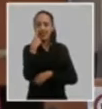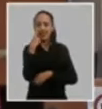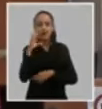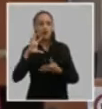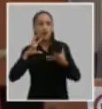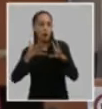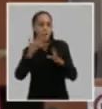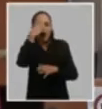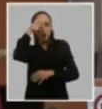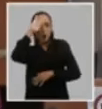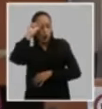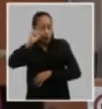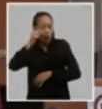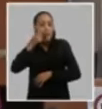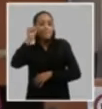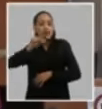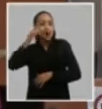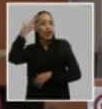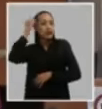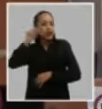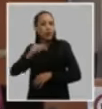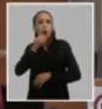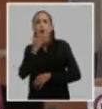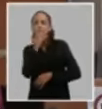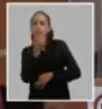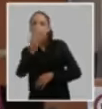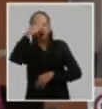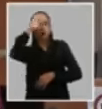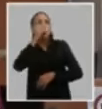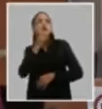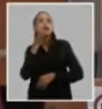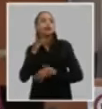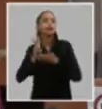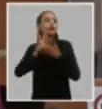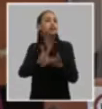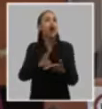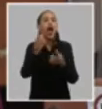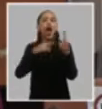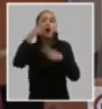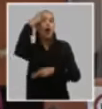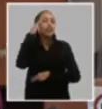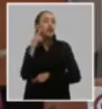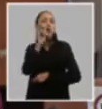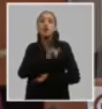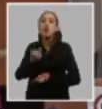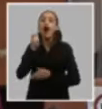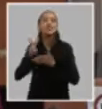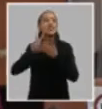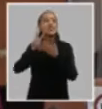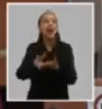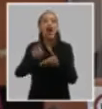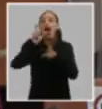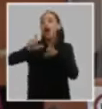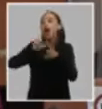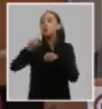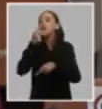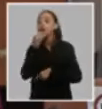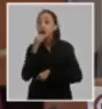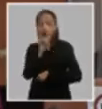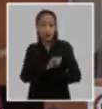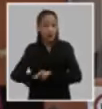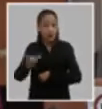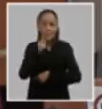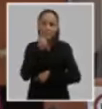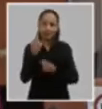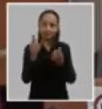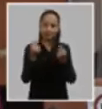los mercados turísticos internacionales y también aprovechar y seguir direccionando estos proyectos a la recuperación y al desarrollo de los servicios de